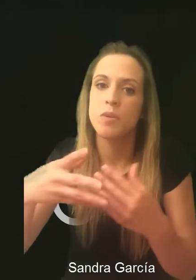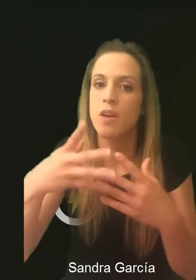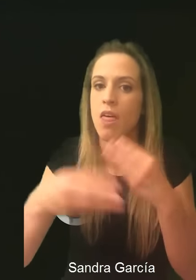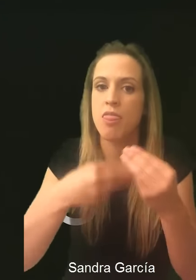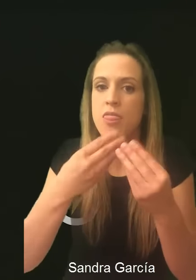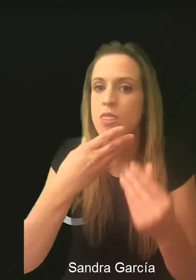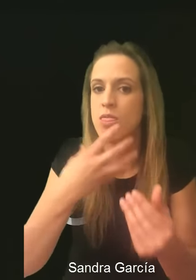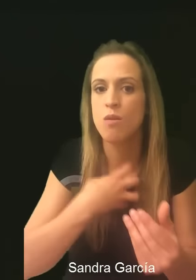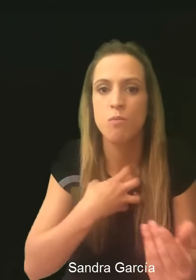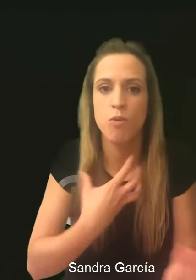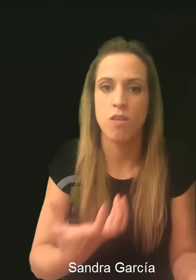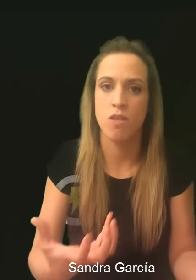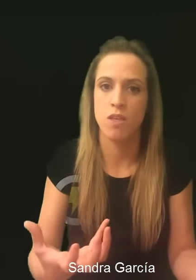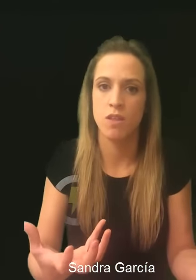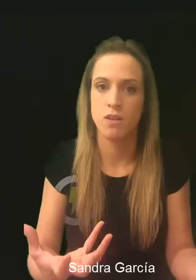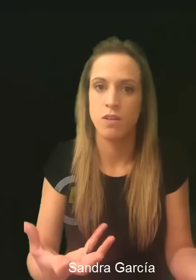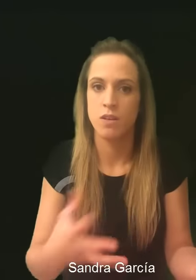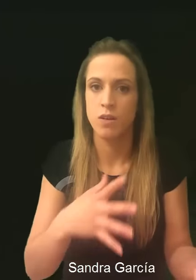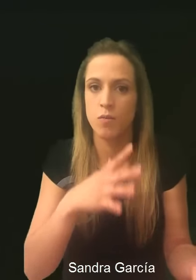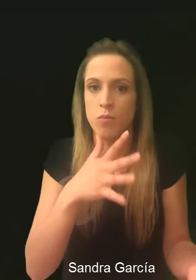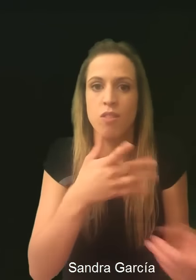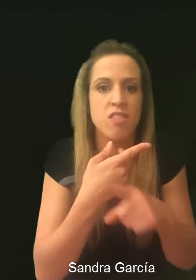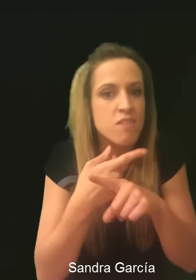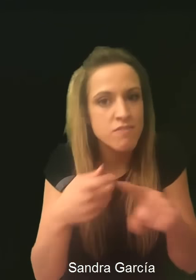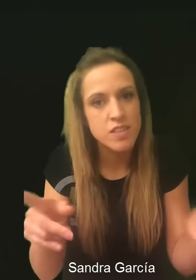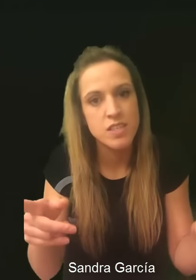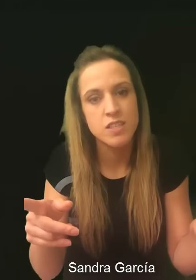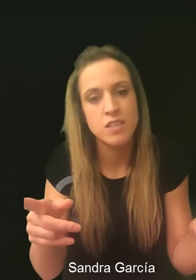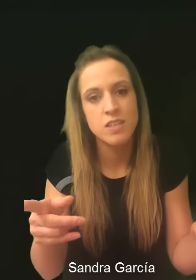No, porque sus estructuras son bastante, bueno,